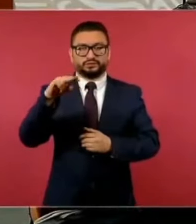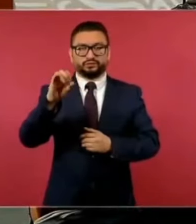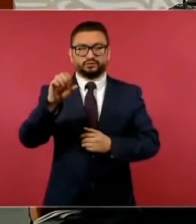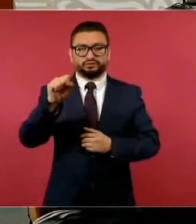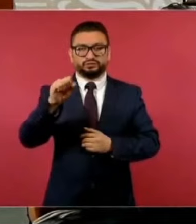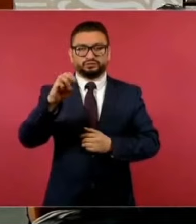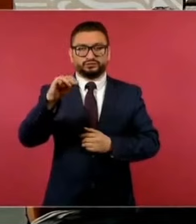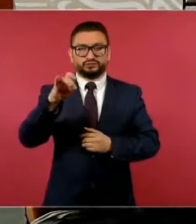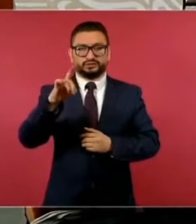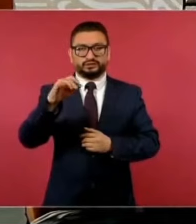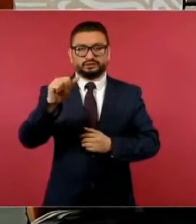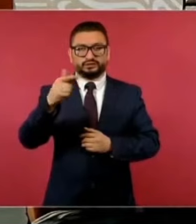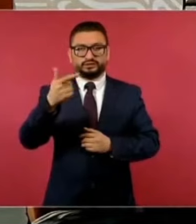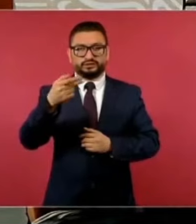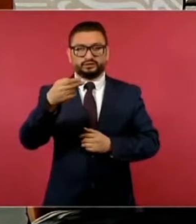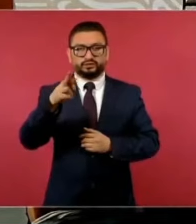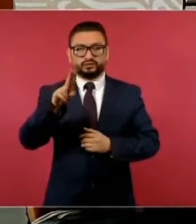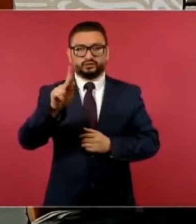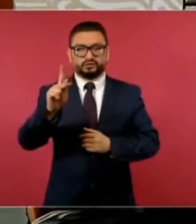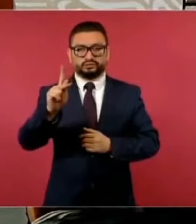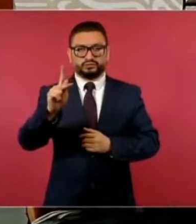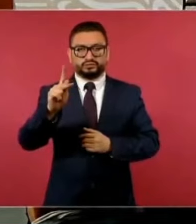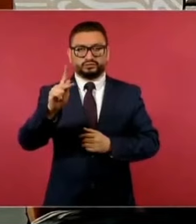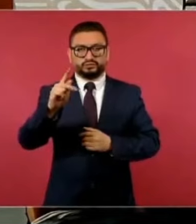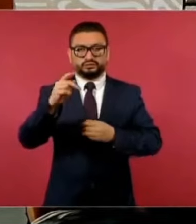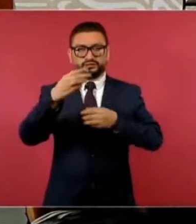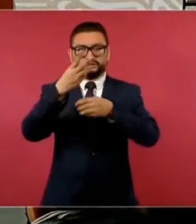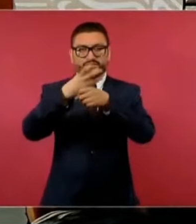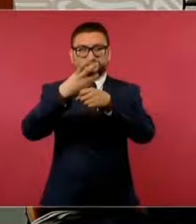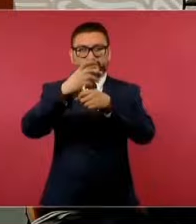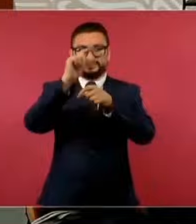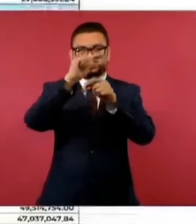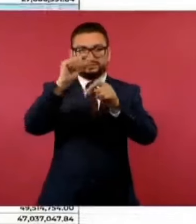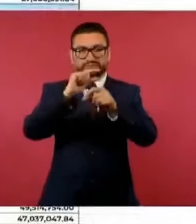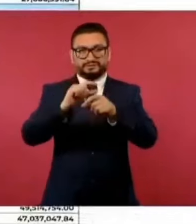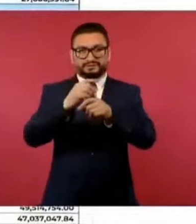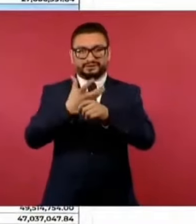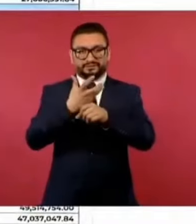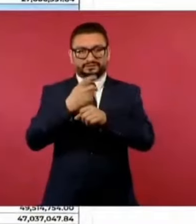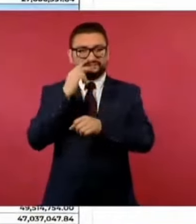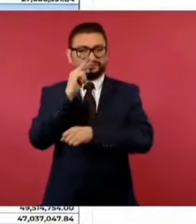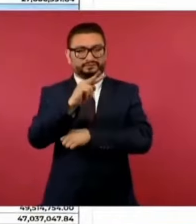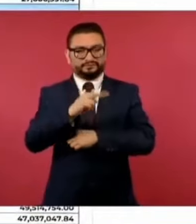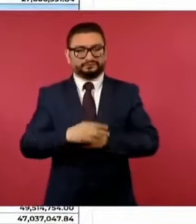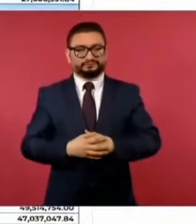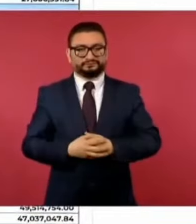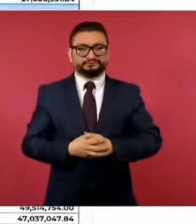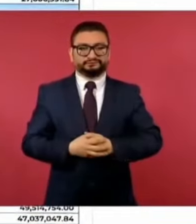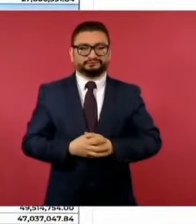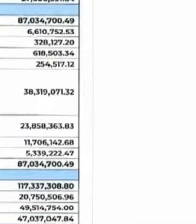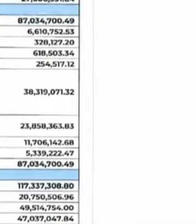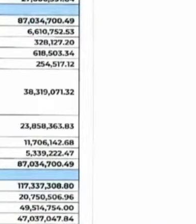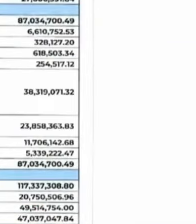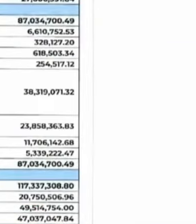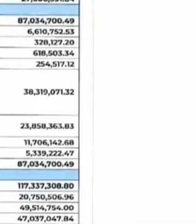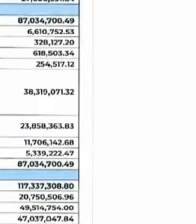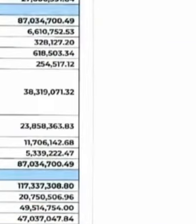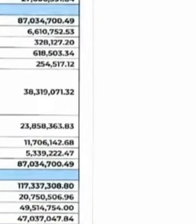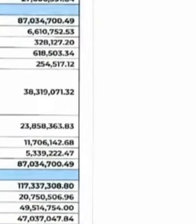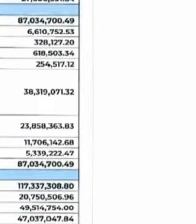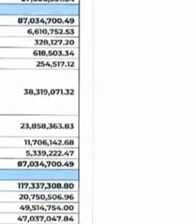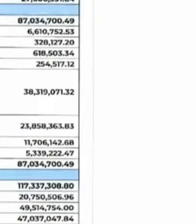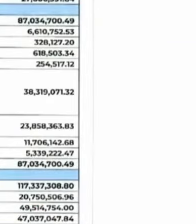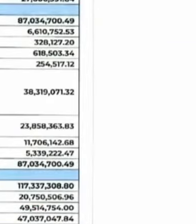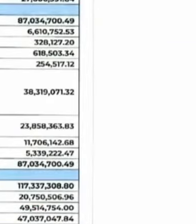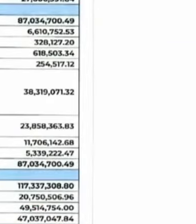que es la tercera columna que dice Estados Unidos, que son 17 millones, lo compara con